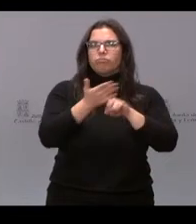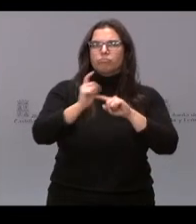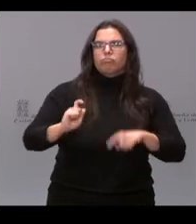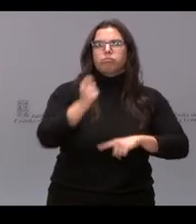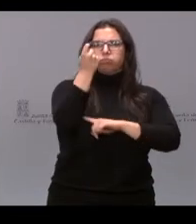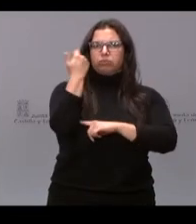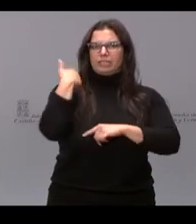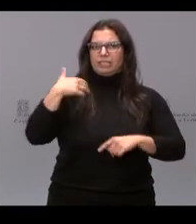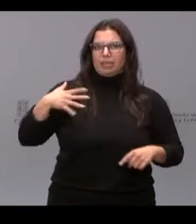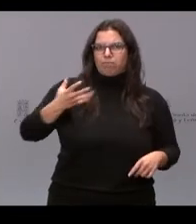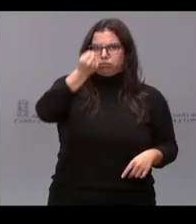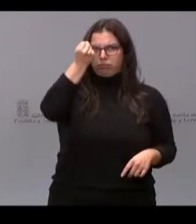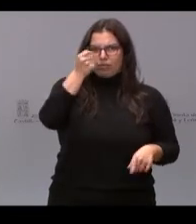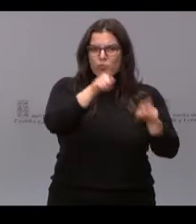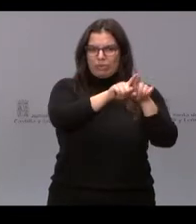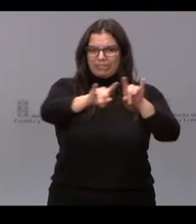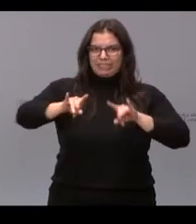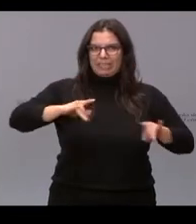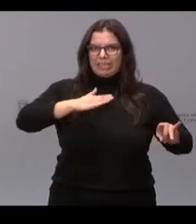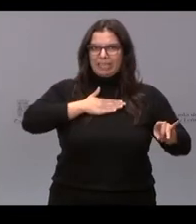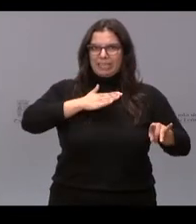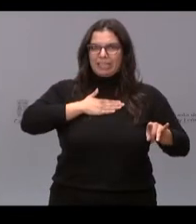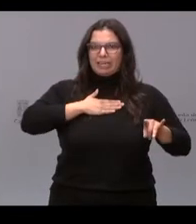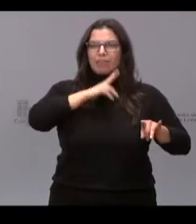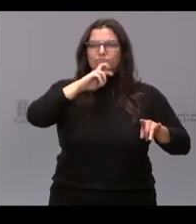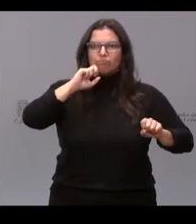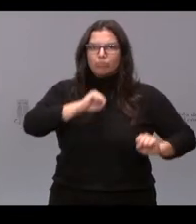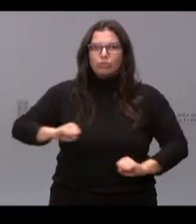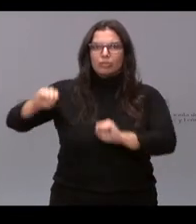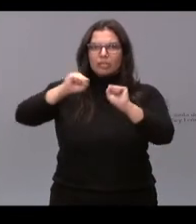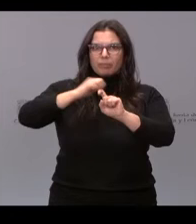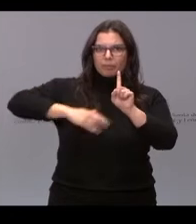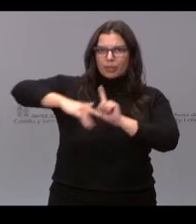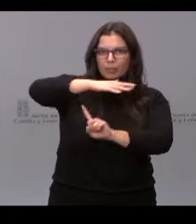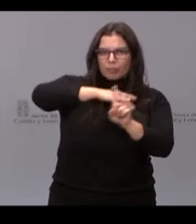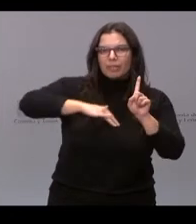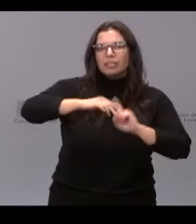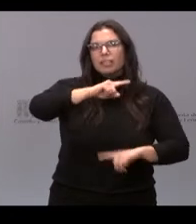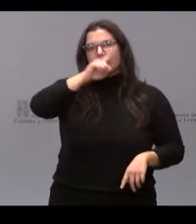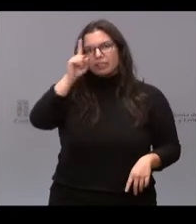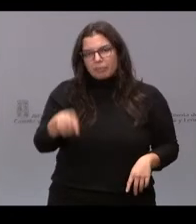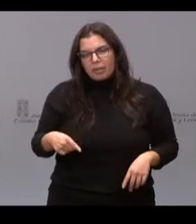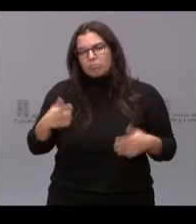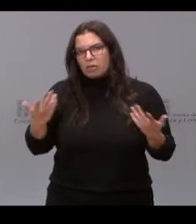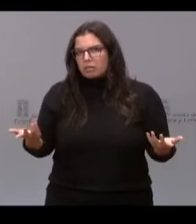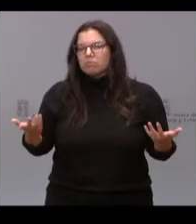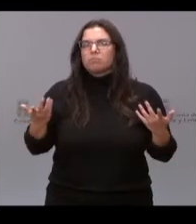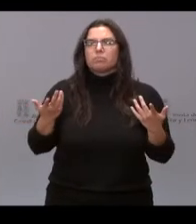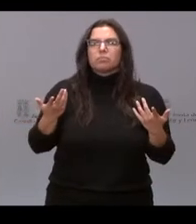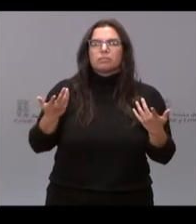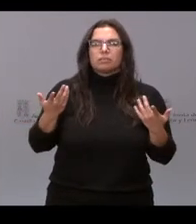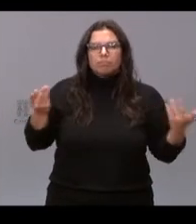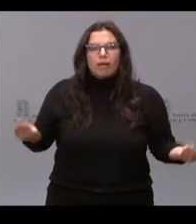tierra, proteger el medio ambiente, también mejorar